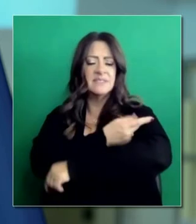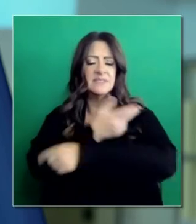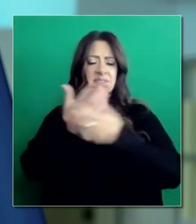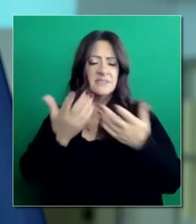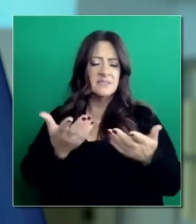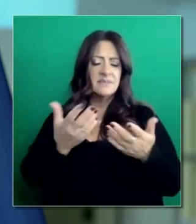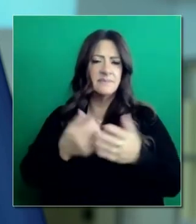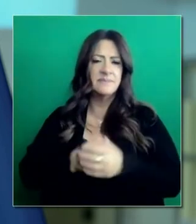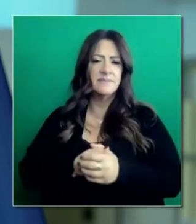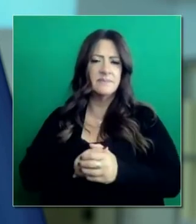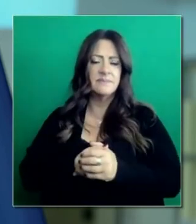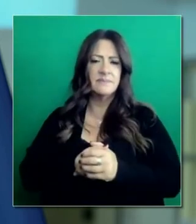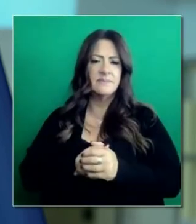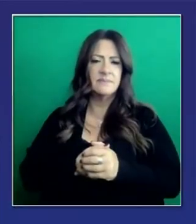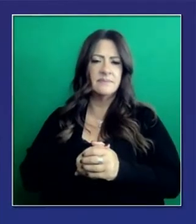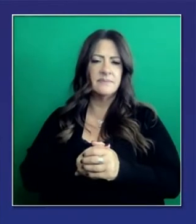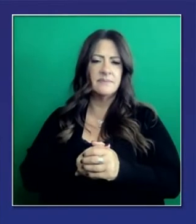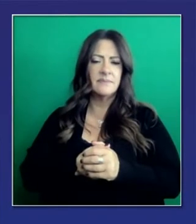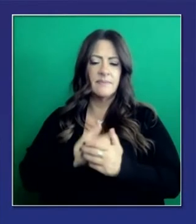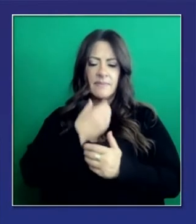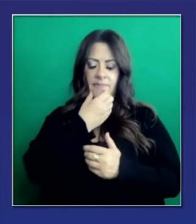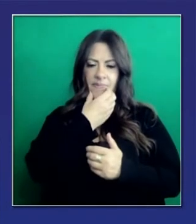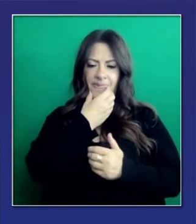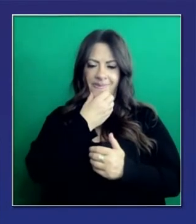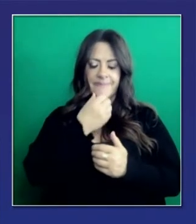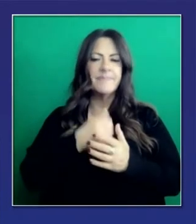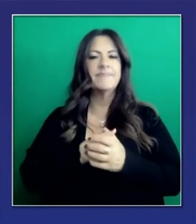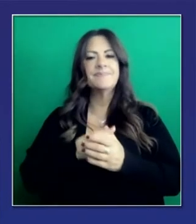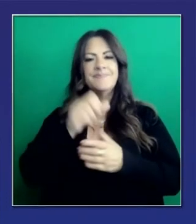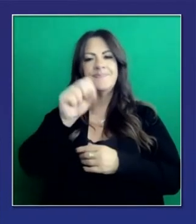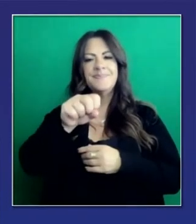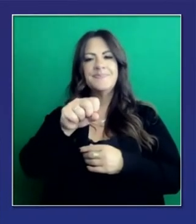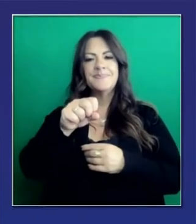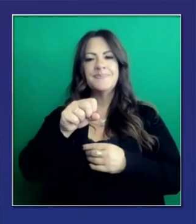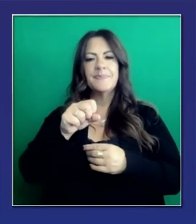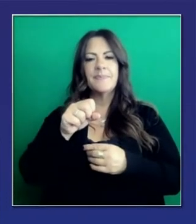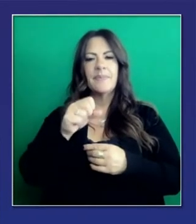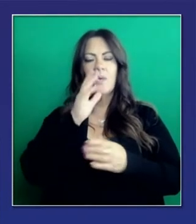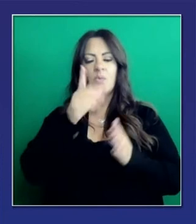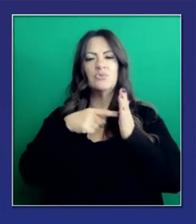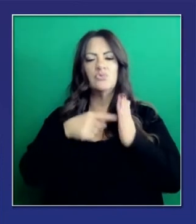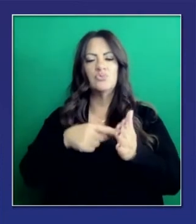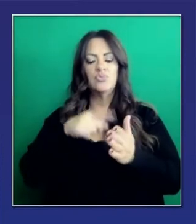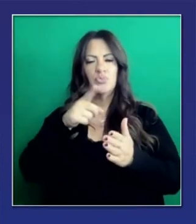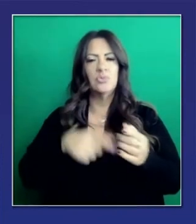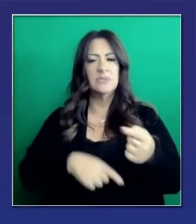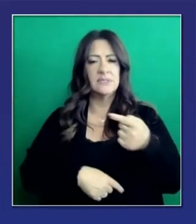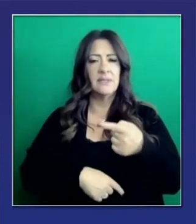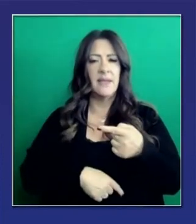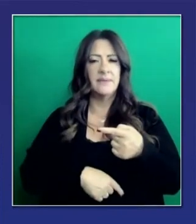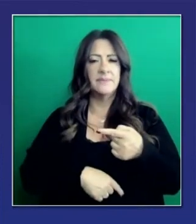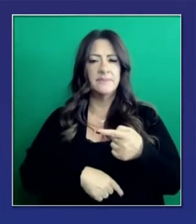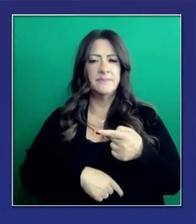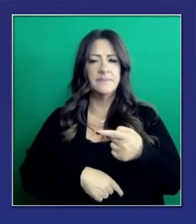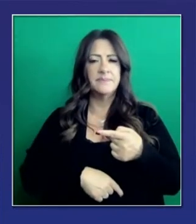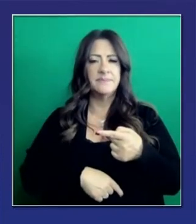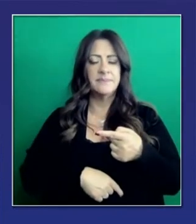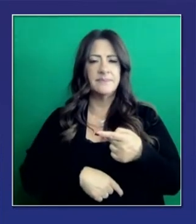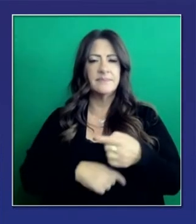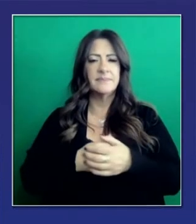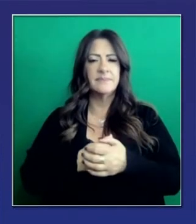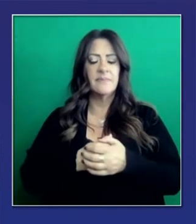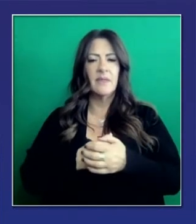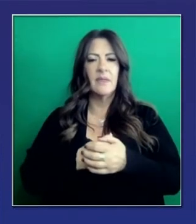vacuna todavía está disponible? Voy a tomar esta transparencia para reforzar un poco la respuesta de su